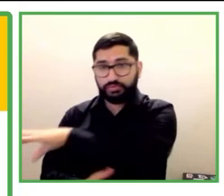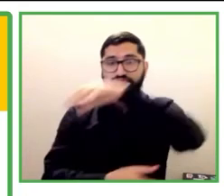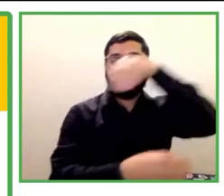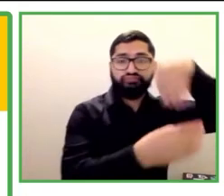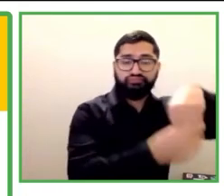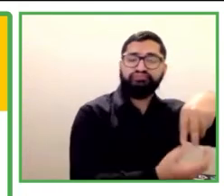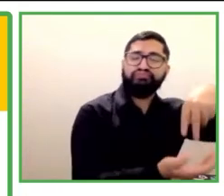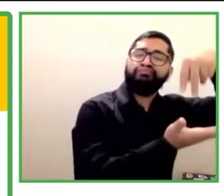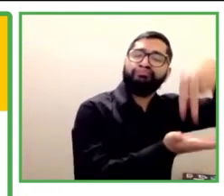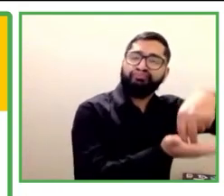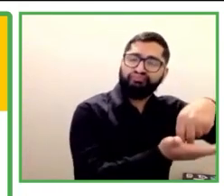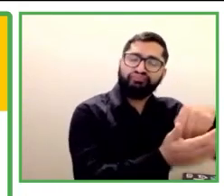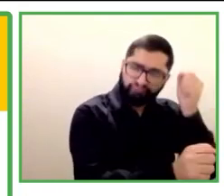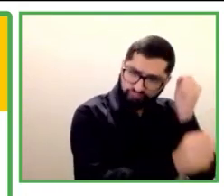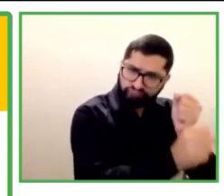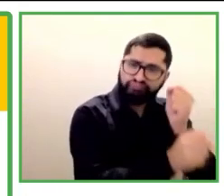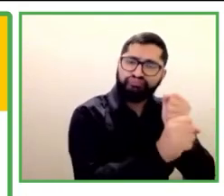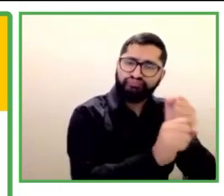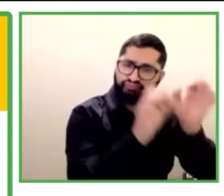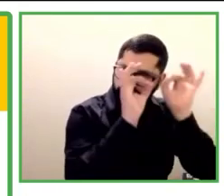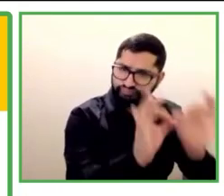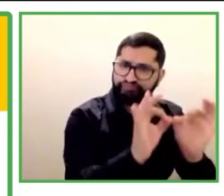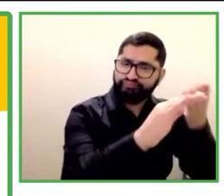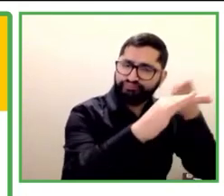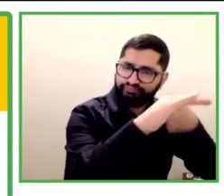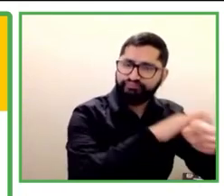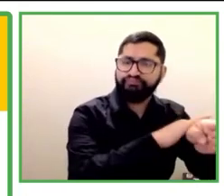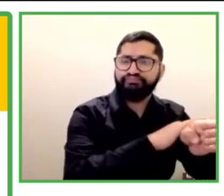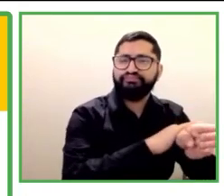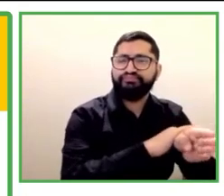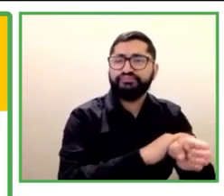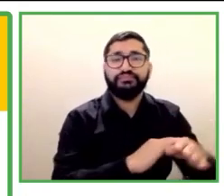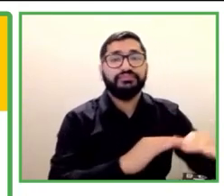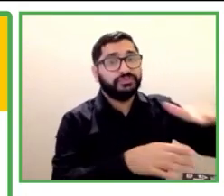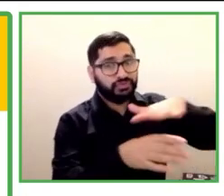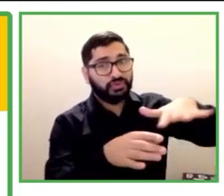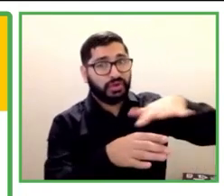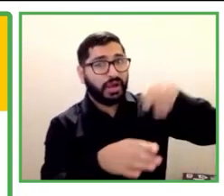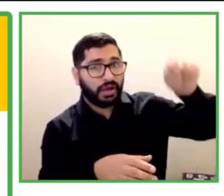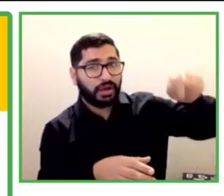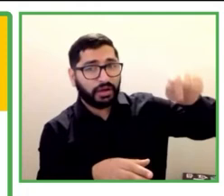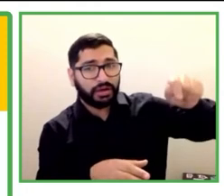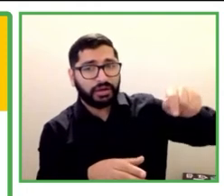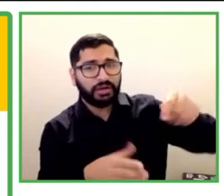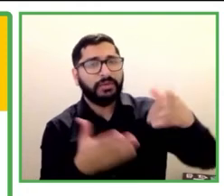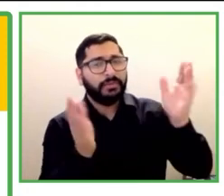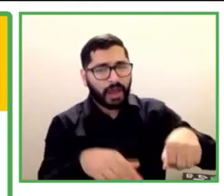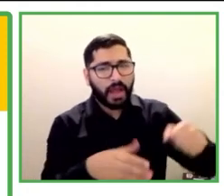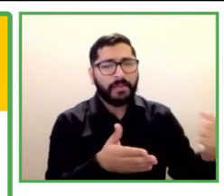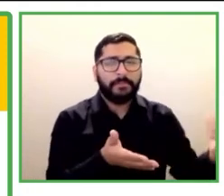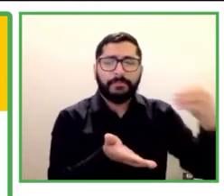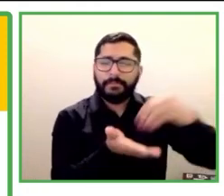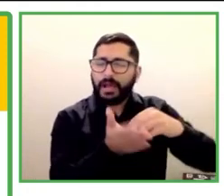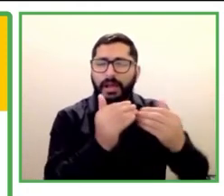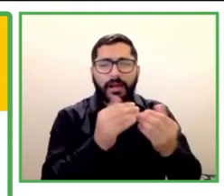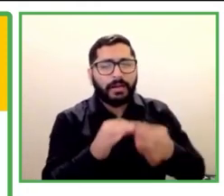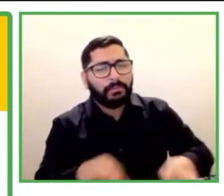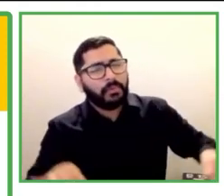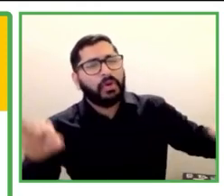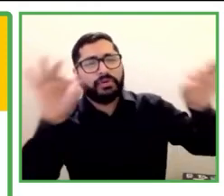sector más importante para nosotros es el e-commerce y hemos puesto más o menos a 900